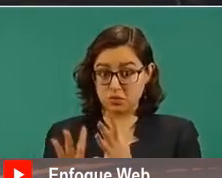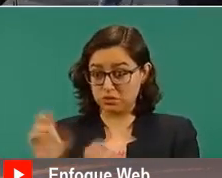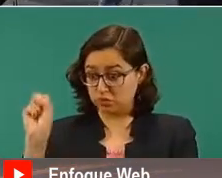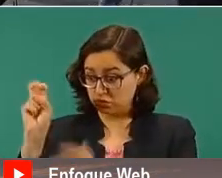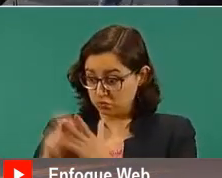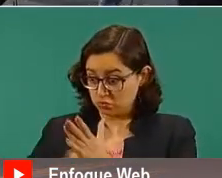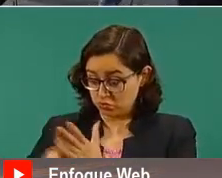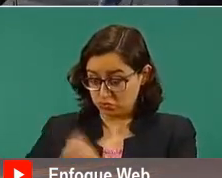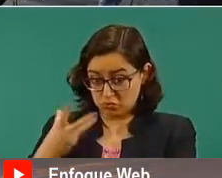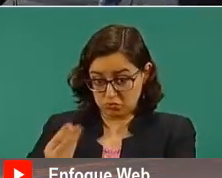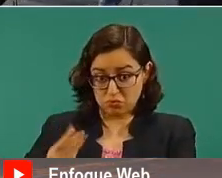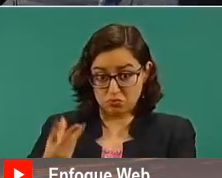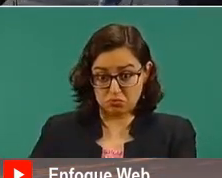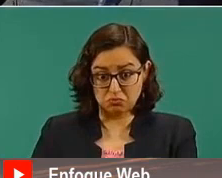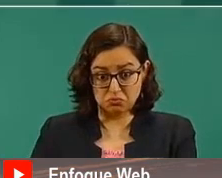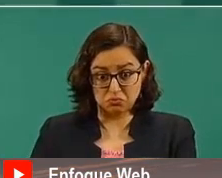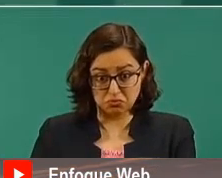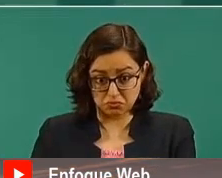sí.